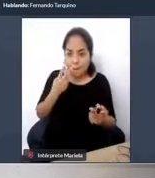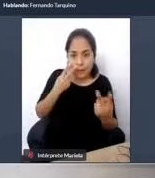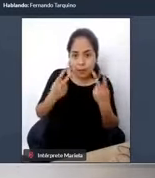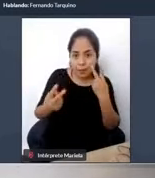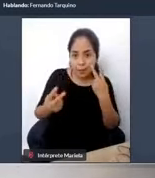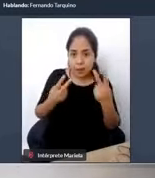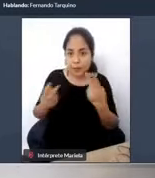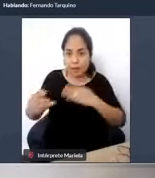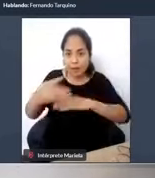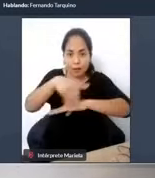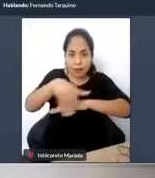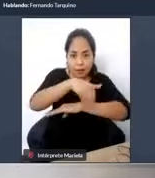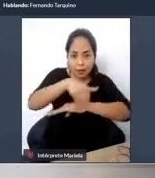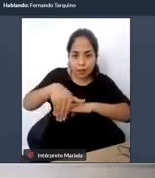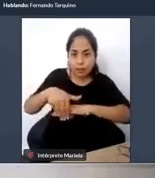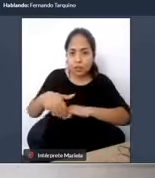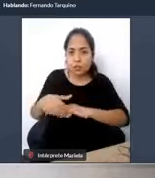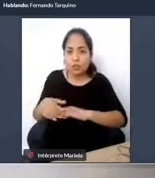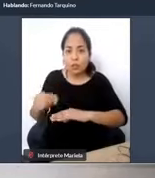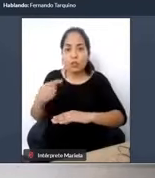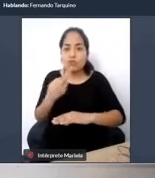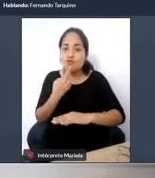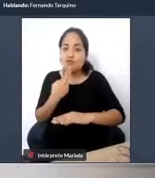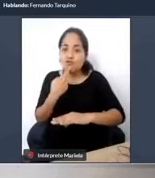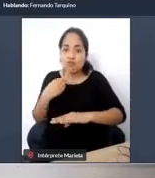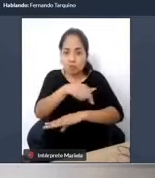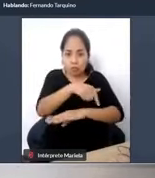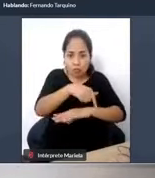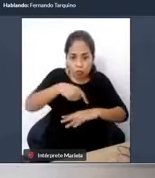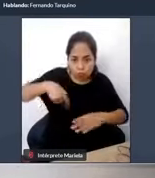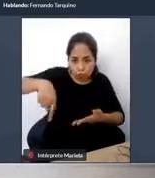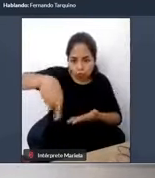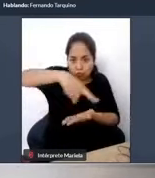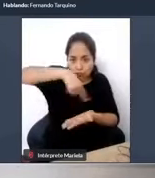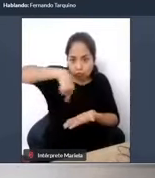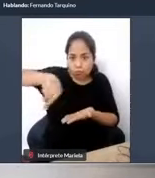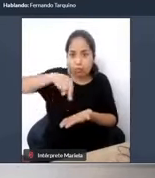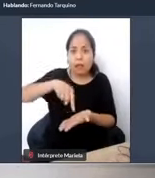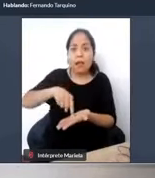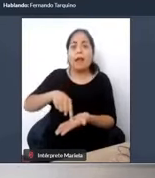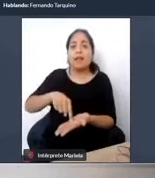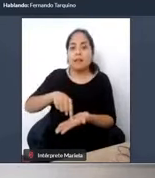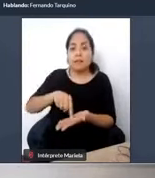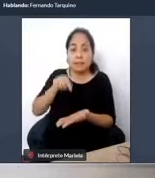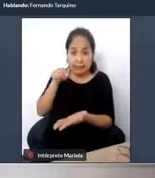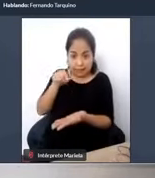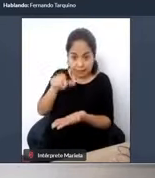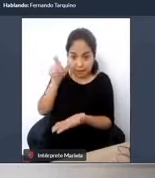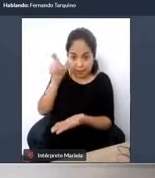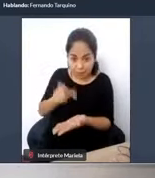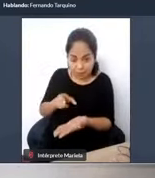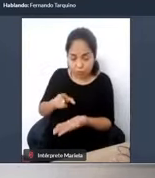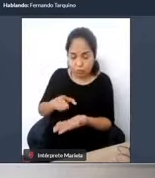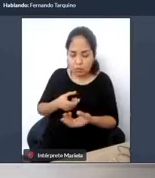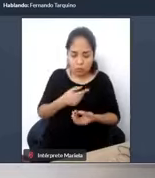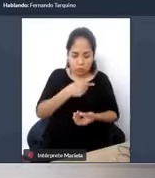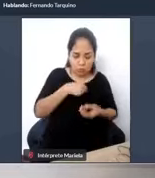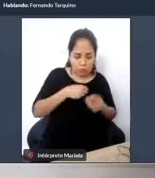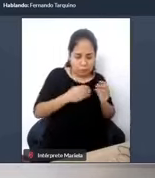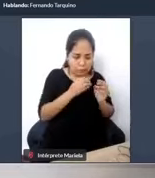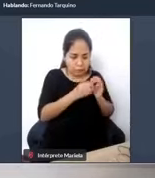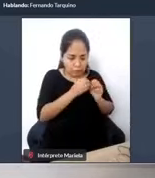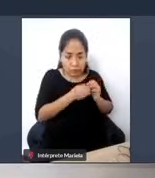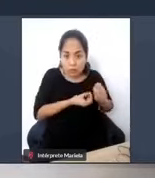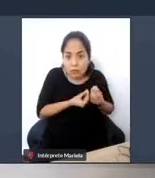que esté en el círculo rojo, ¿no? Y a esa persona es la que se le tiene que entregar las facilidades que se han visto en los videos,